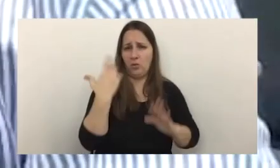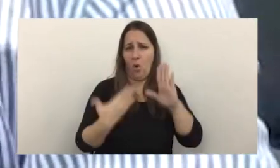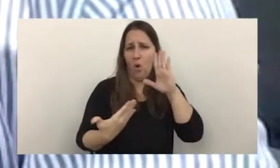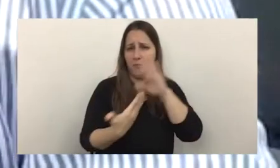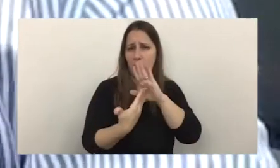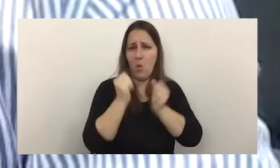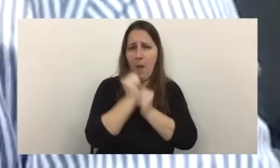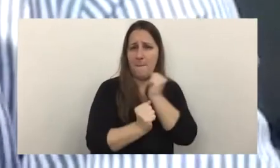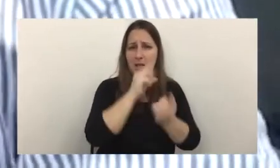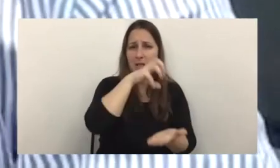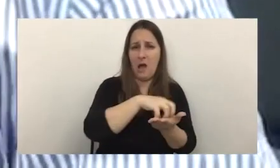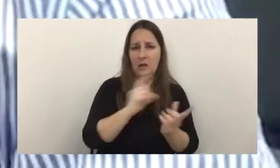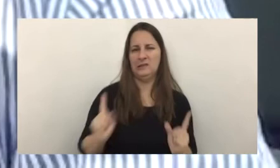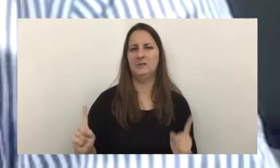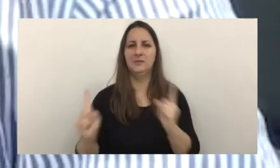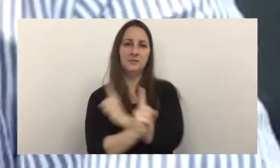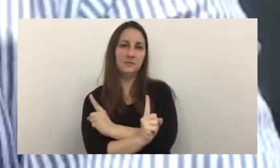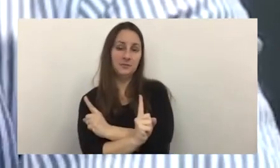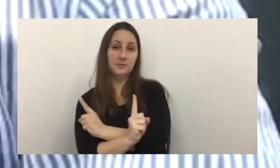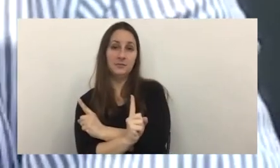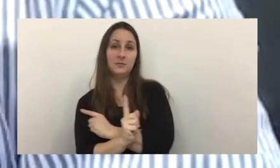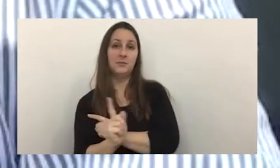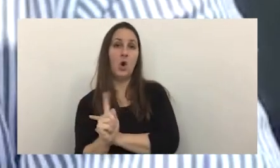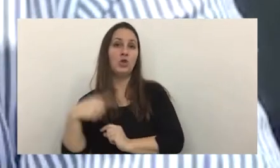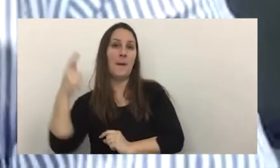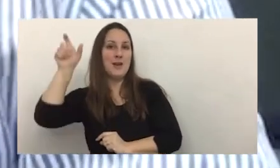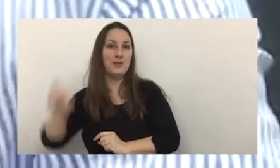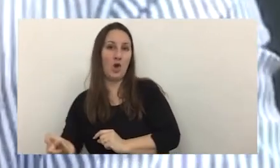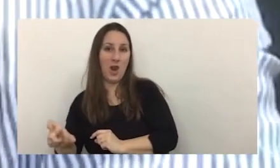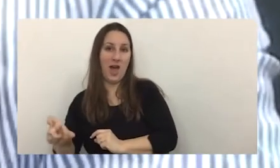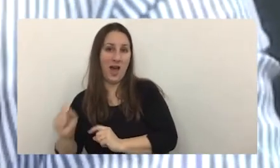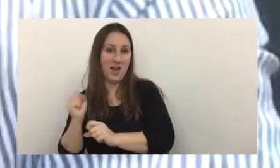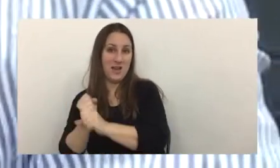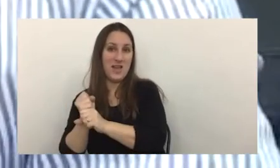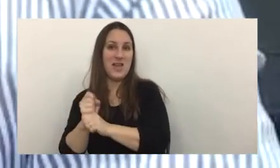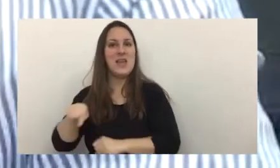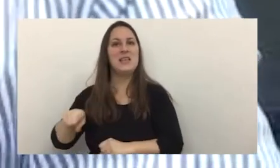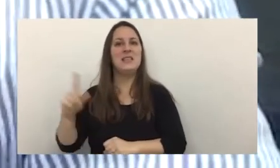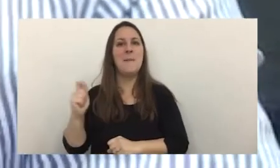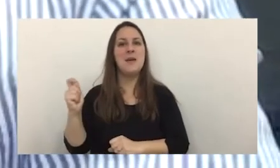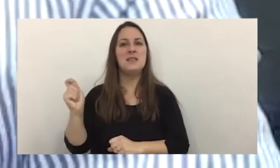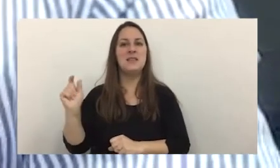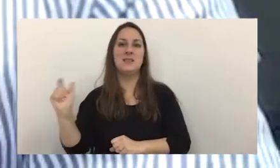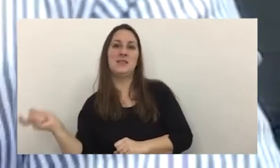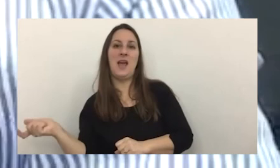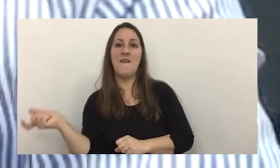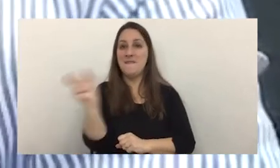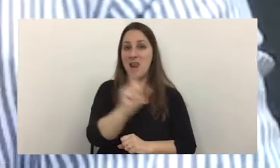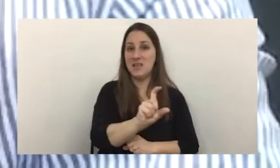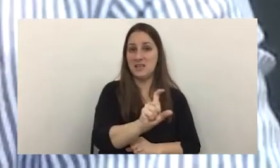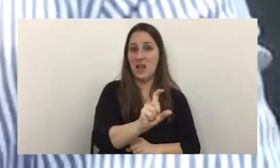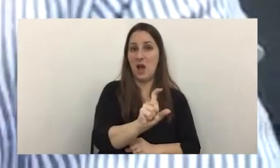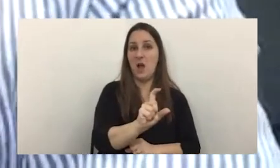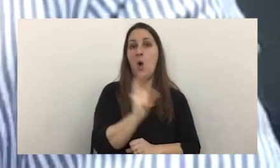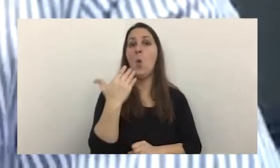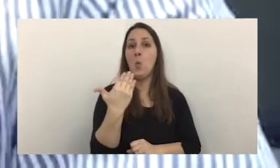organización para hacerle creer a algún otro funcionario que este mes la transferencia que tiene que hacer que